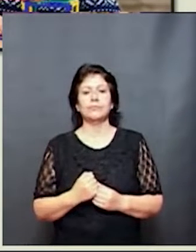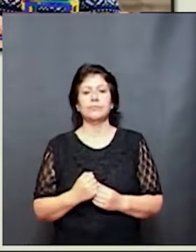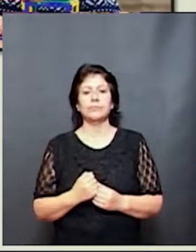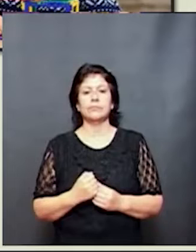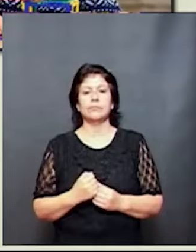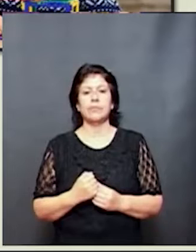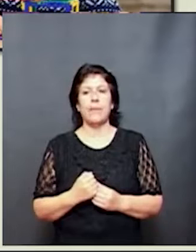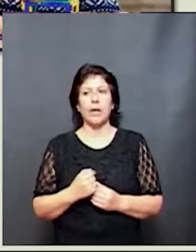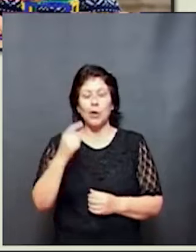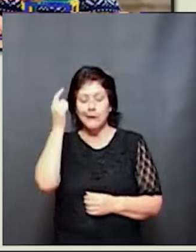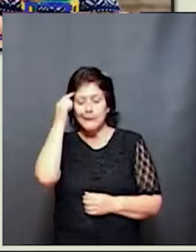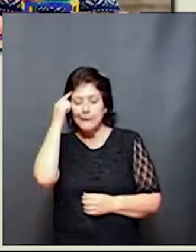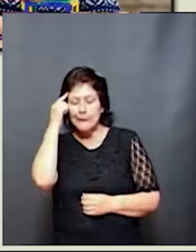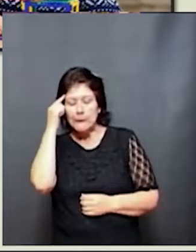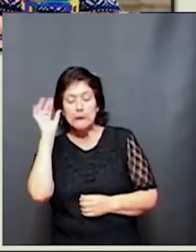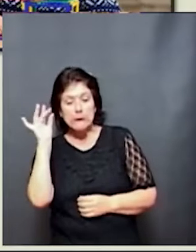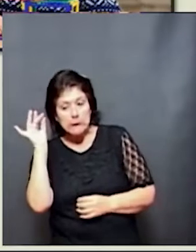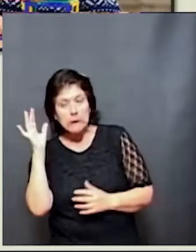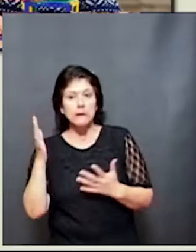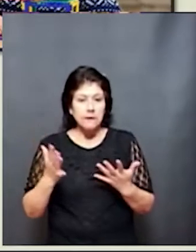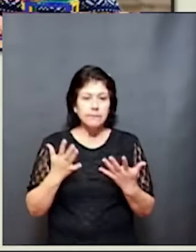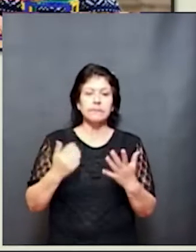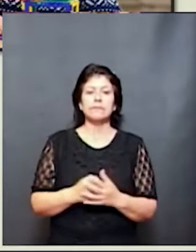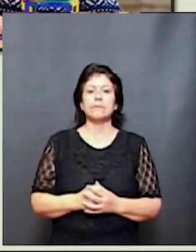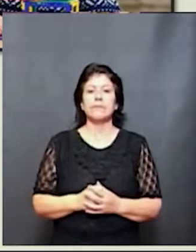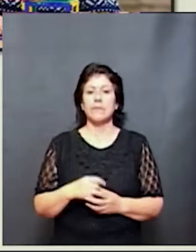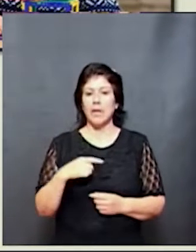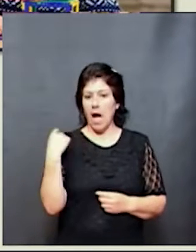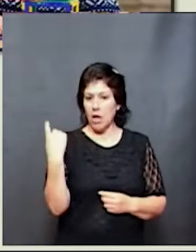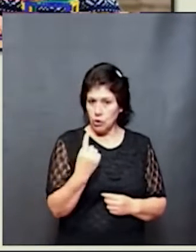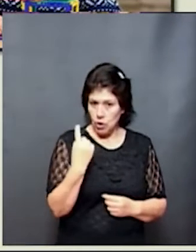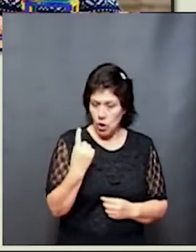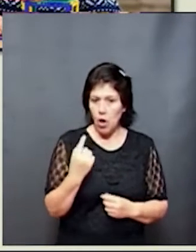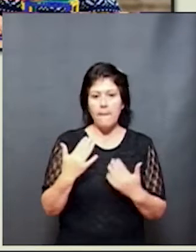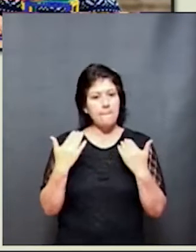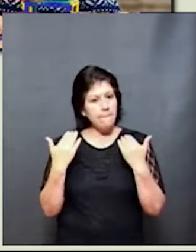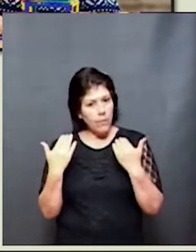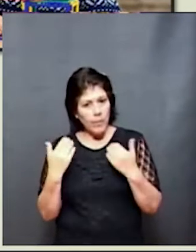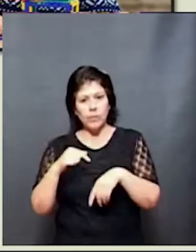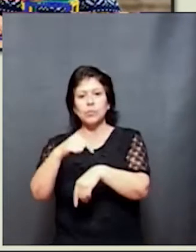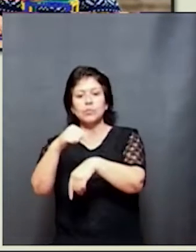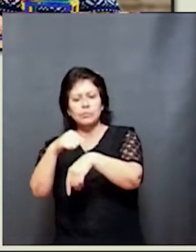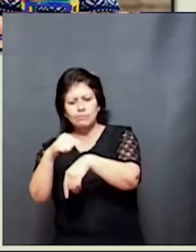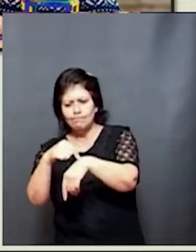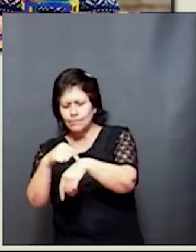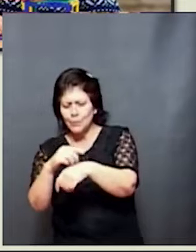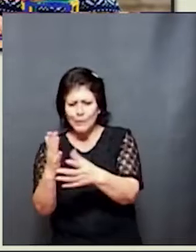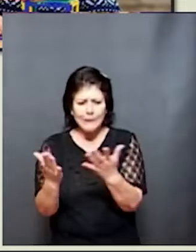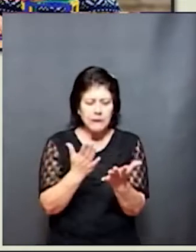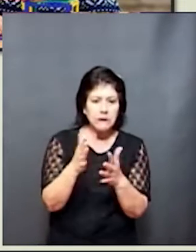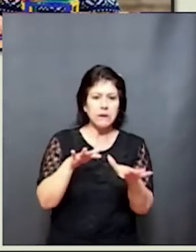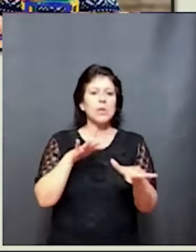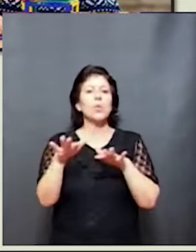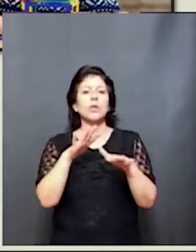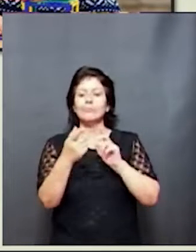este cerebro complejo que les vengo contando, que nos permite, en minutos, cambiar a veces acciones,